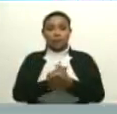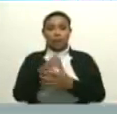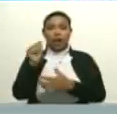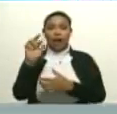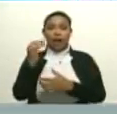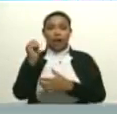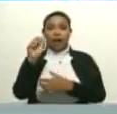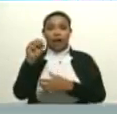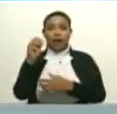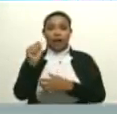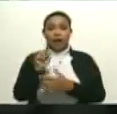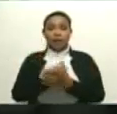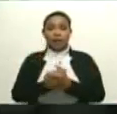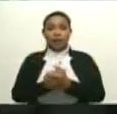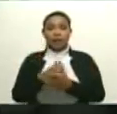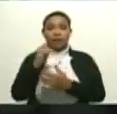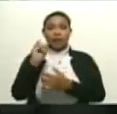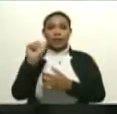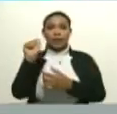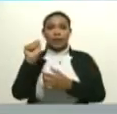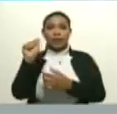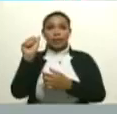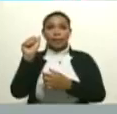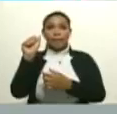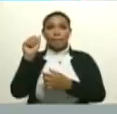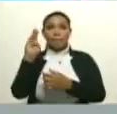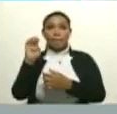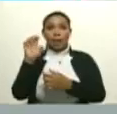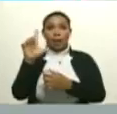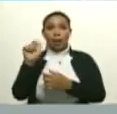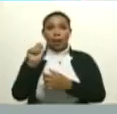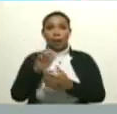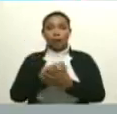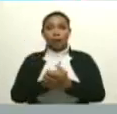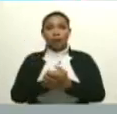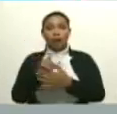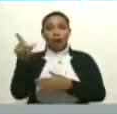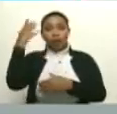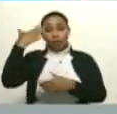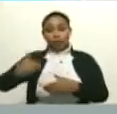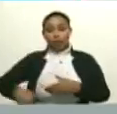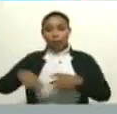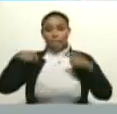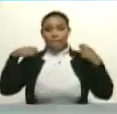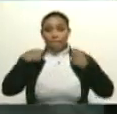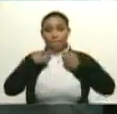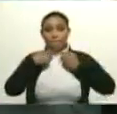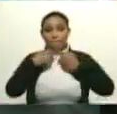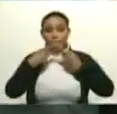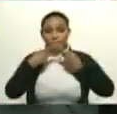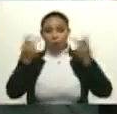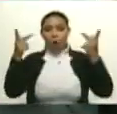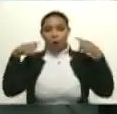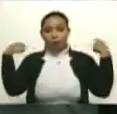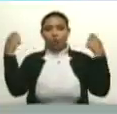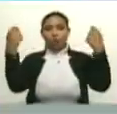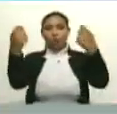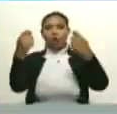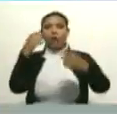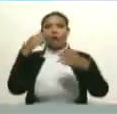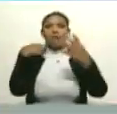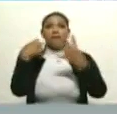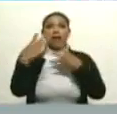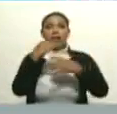Isabel León Mesa, que fue imagen de la promoción del Festival Internacional.